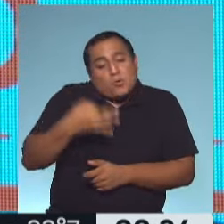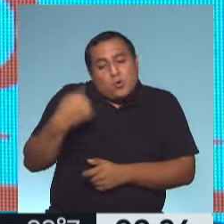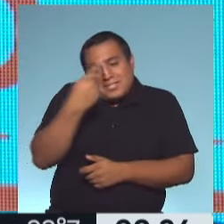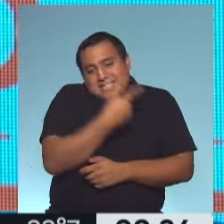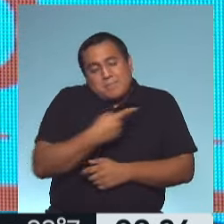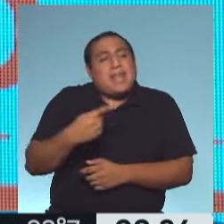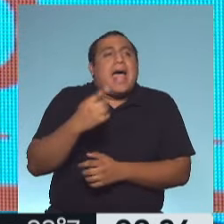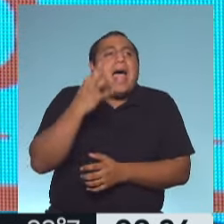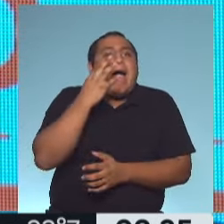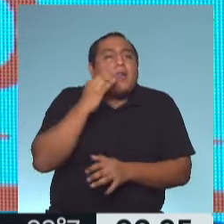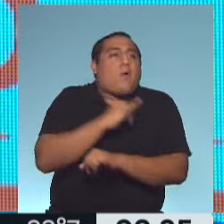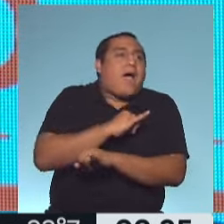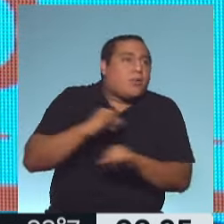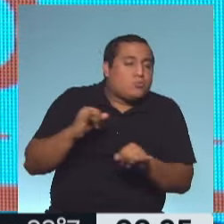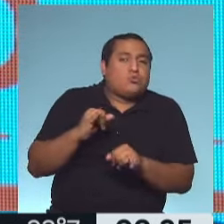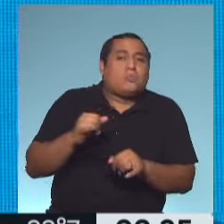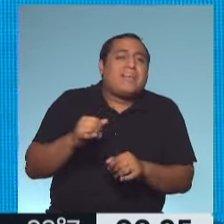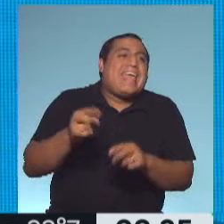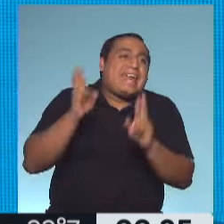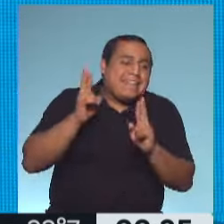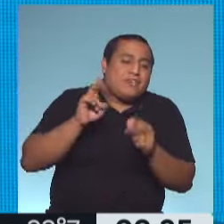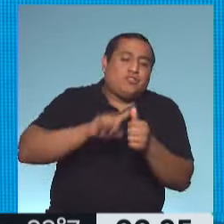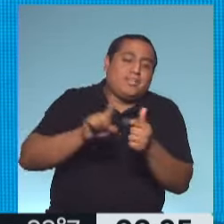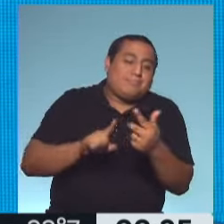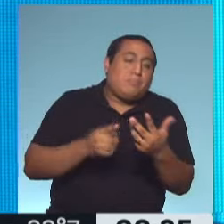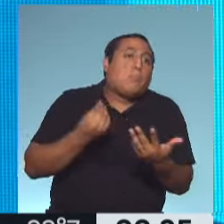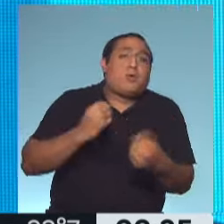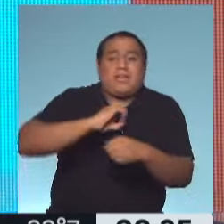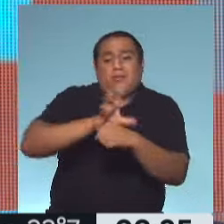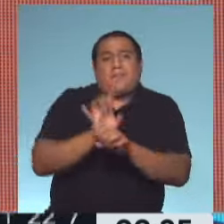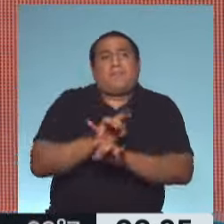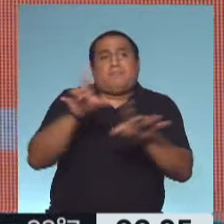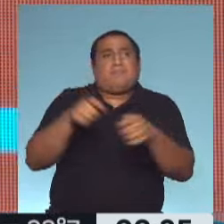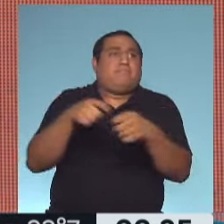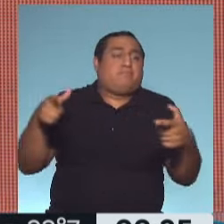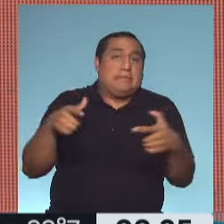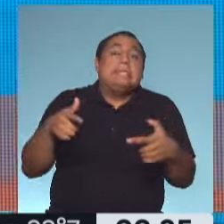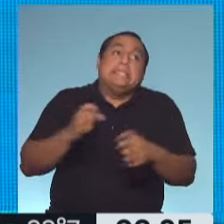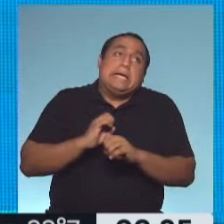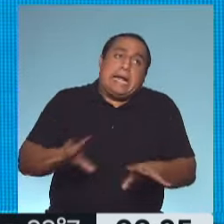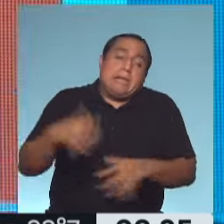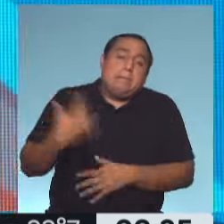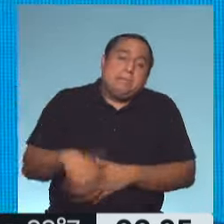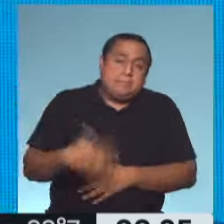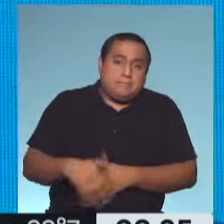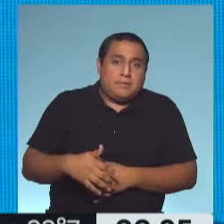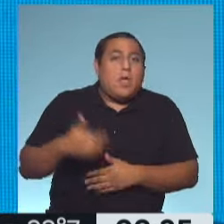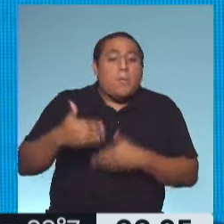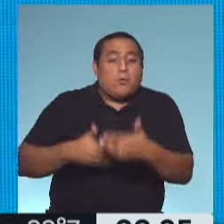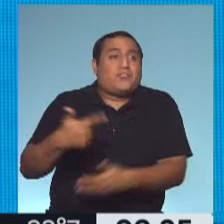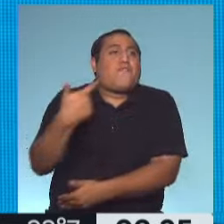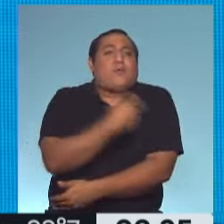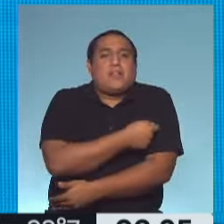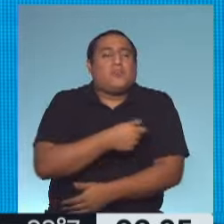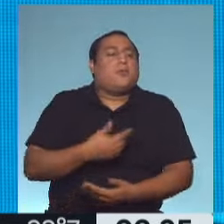tener algunas restricciones. Naturalmente va a suceder porque los casos no paran de crecer y eso sí es grave. Y no estamos en un proceso de vacunación